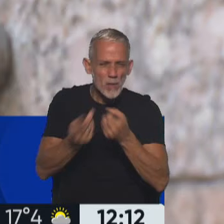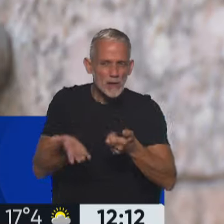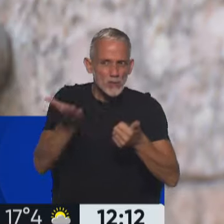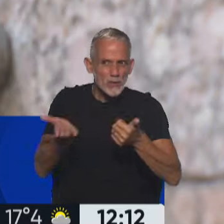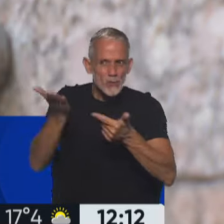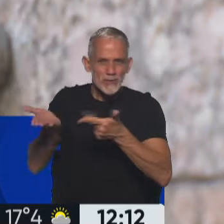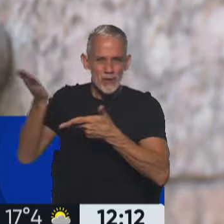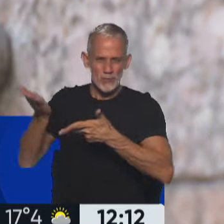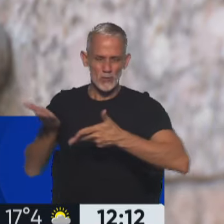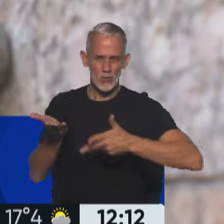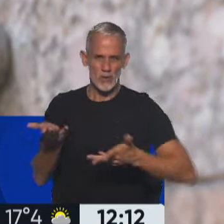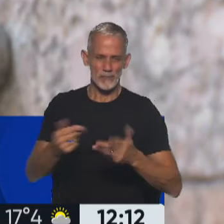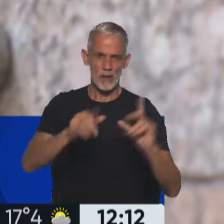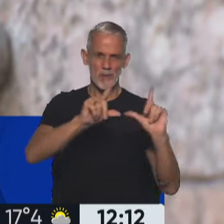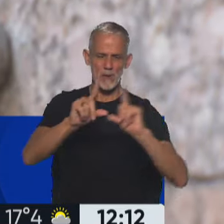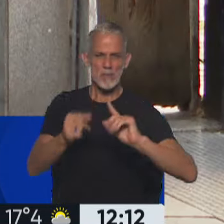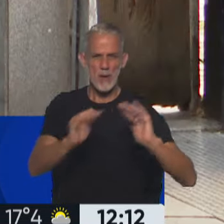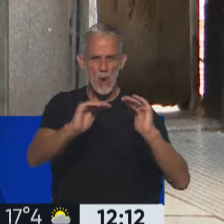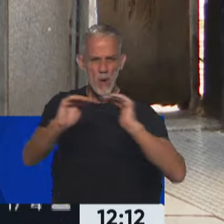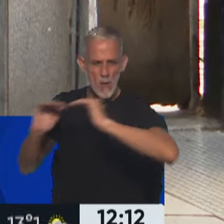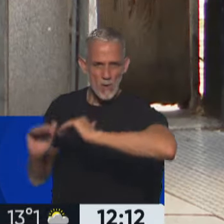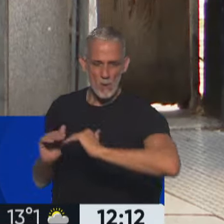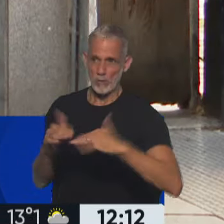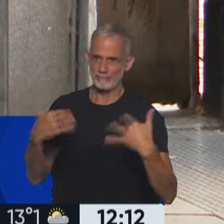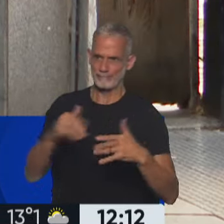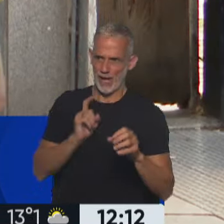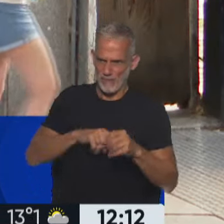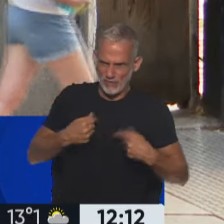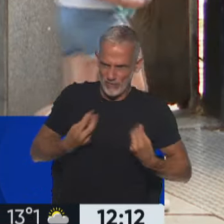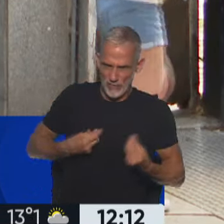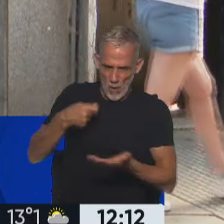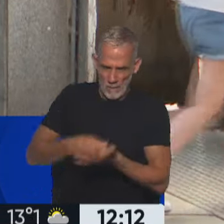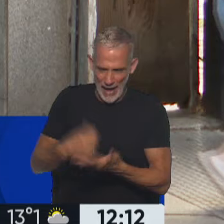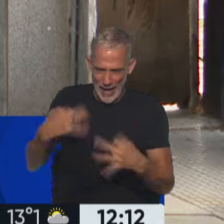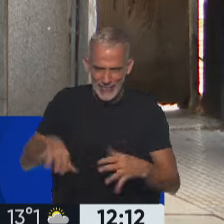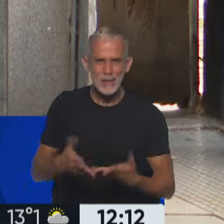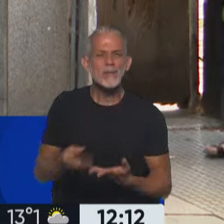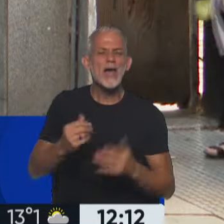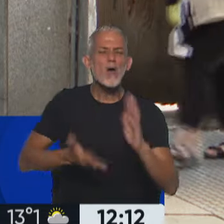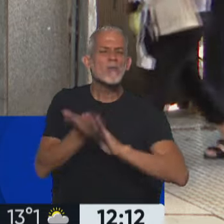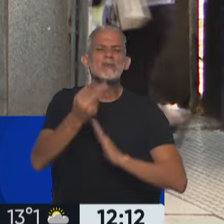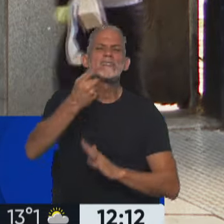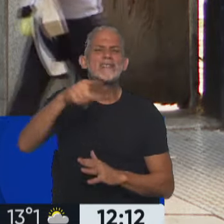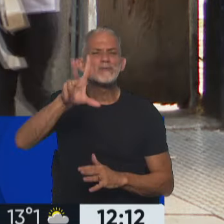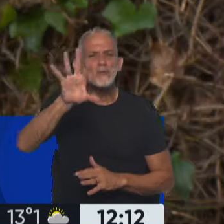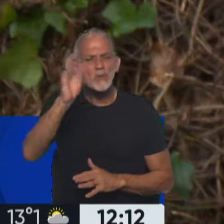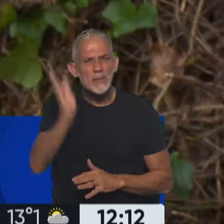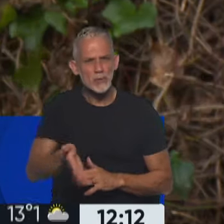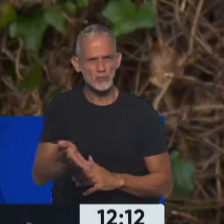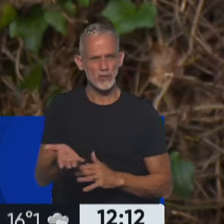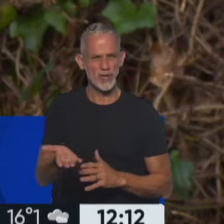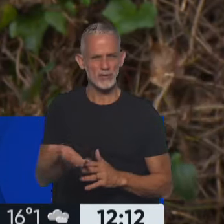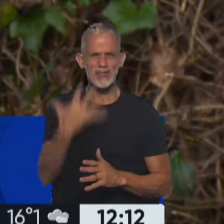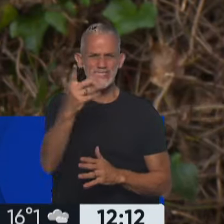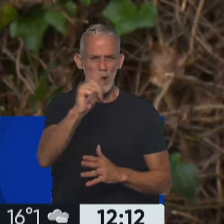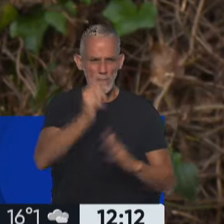La cartelización que impactó de lleno en los afiliados. Aumentó más del 150% en